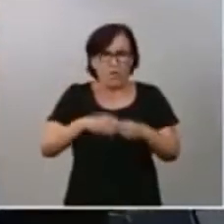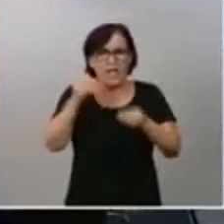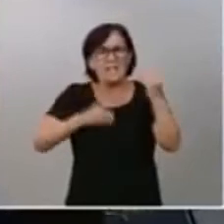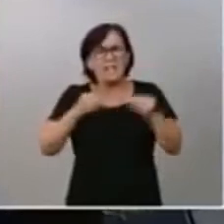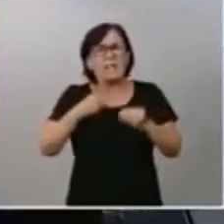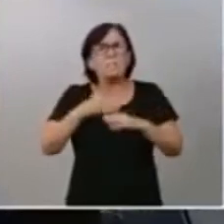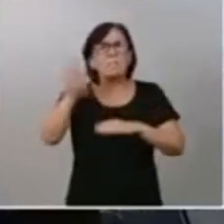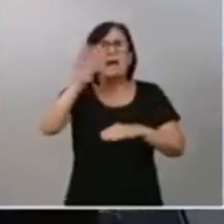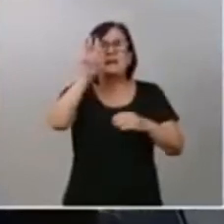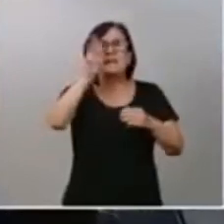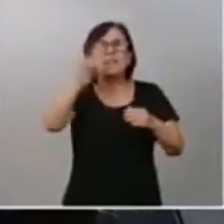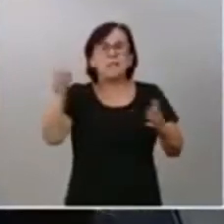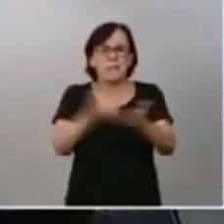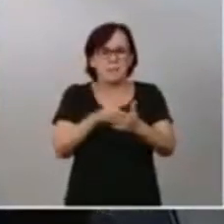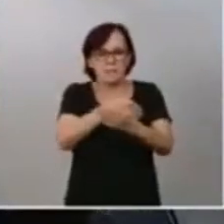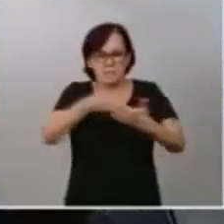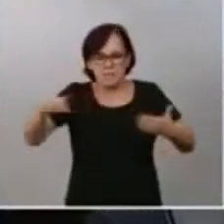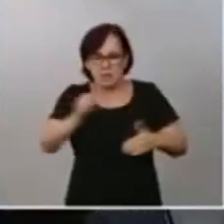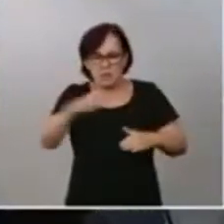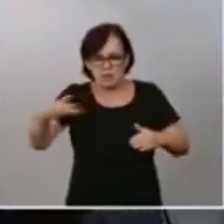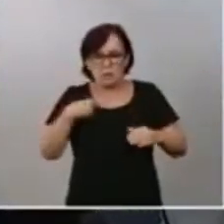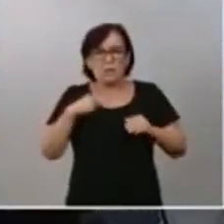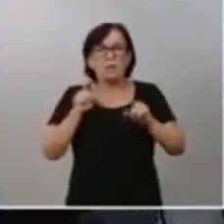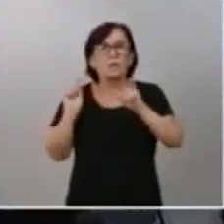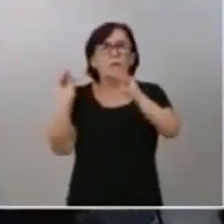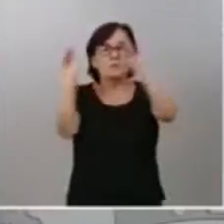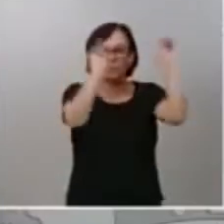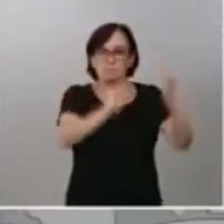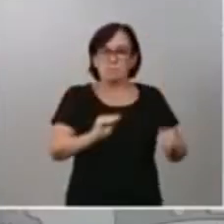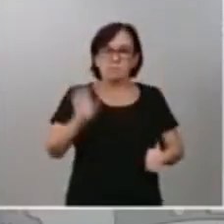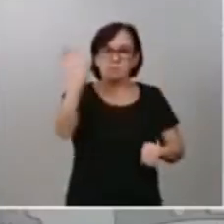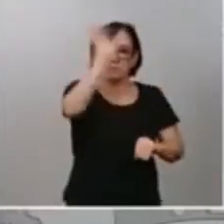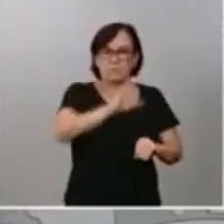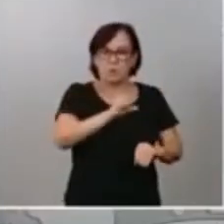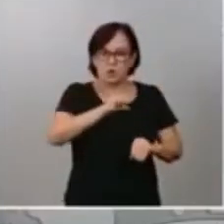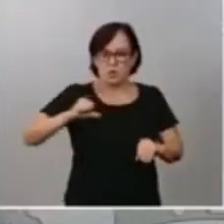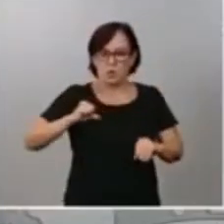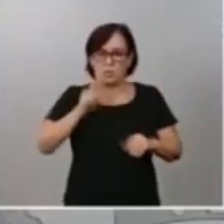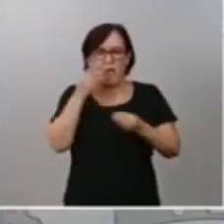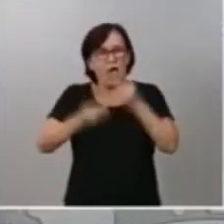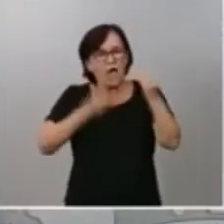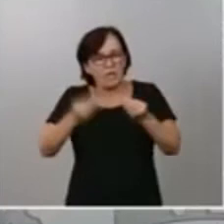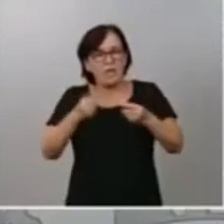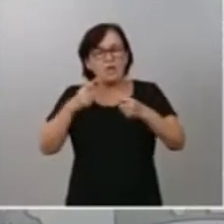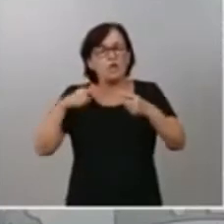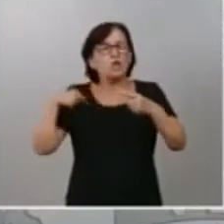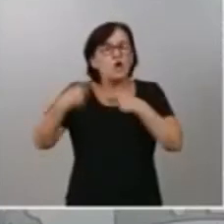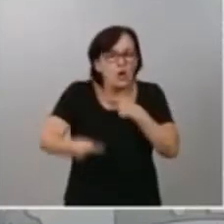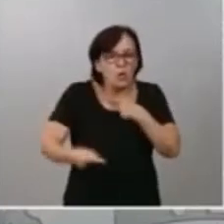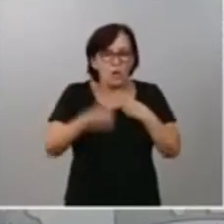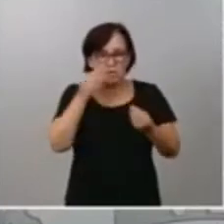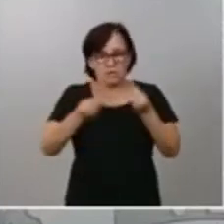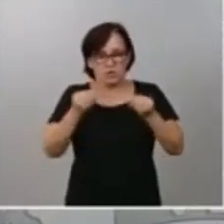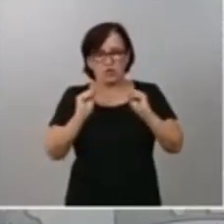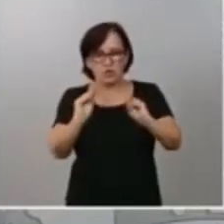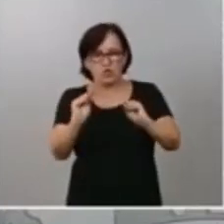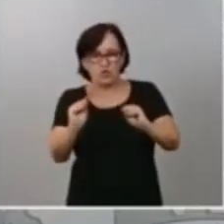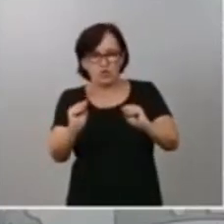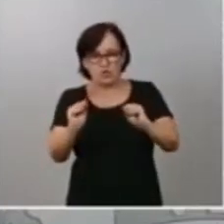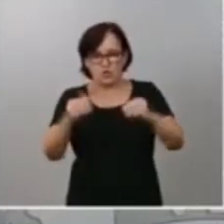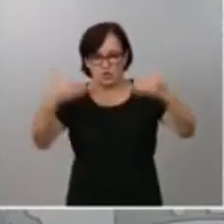millones de euros en manos de las comunidades autónomas para hacer frente a todas las consecuencias en el ámbito de sus competencias.